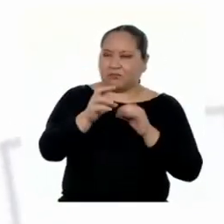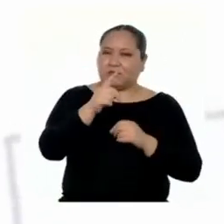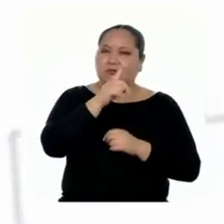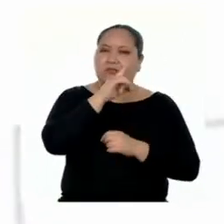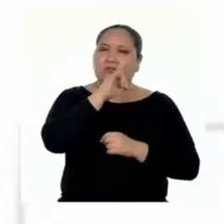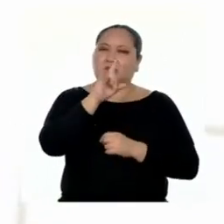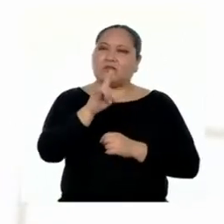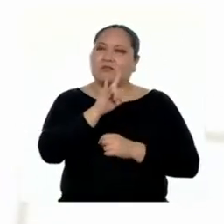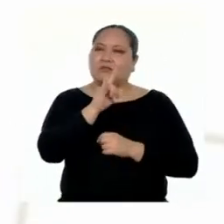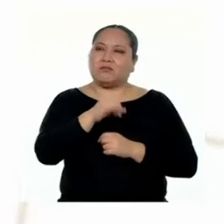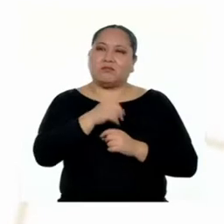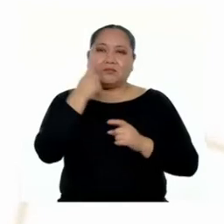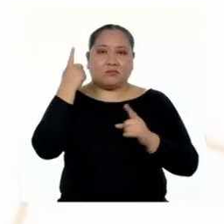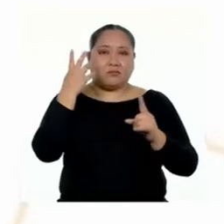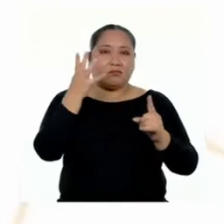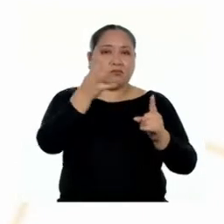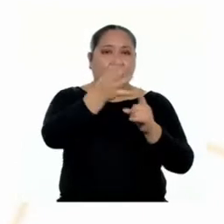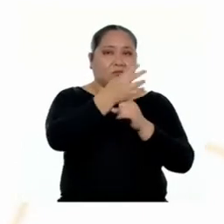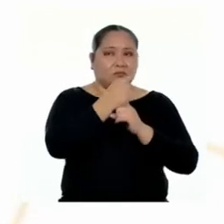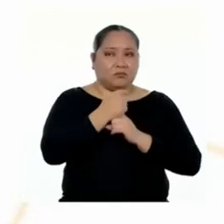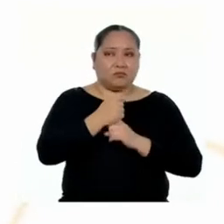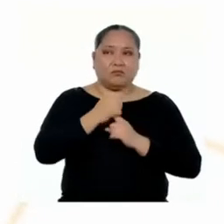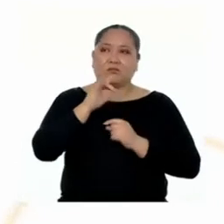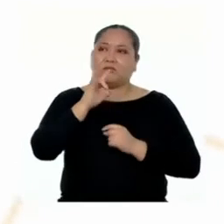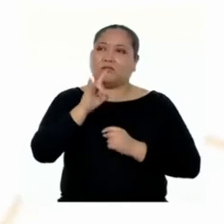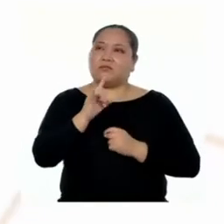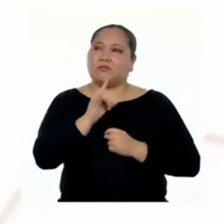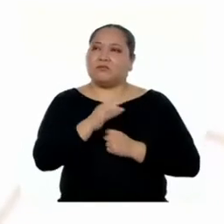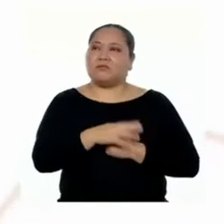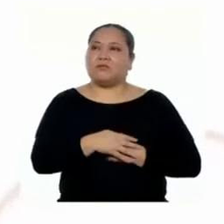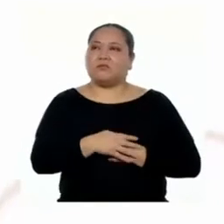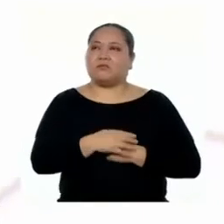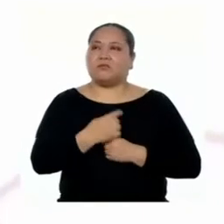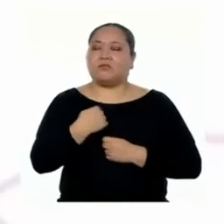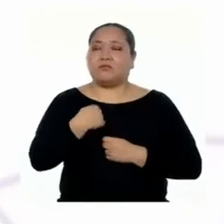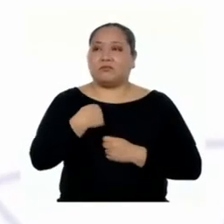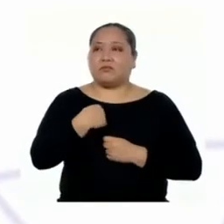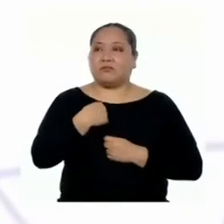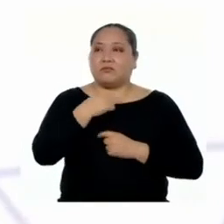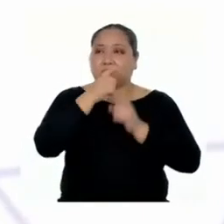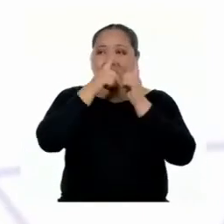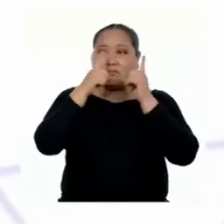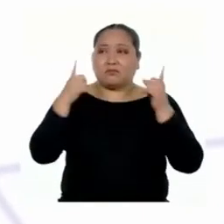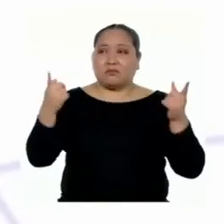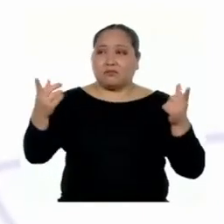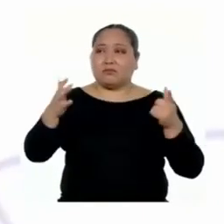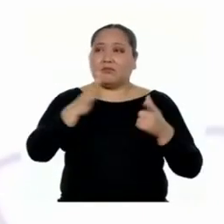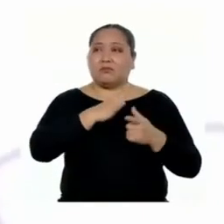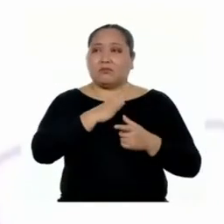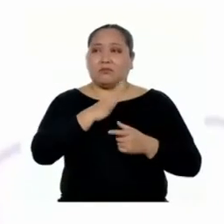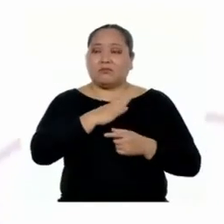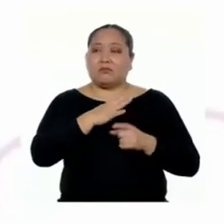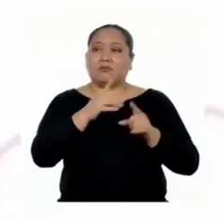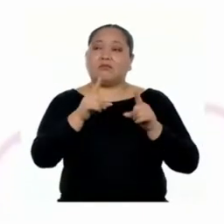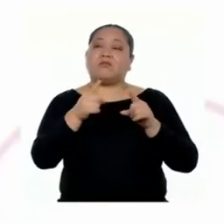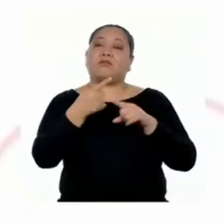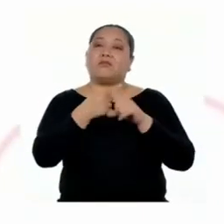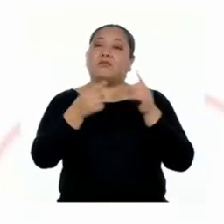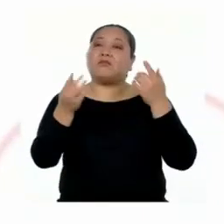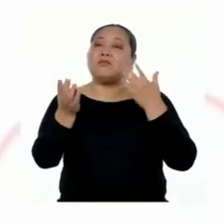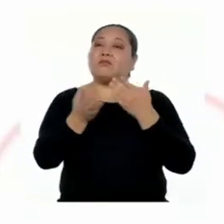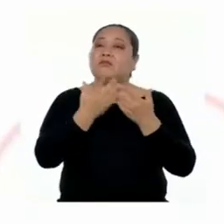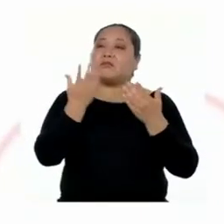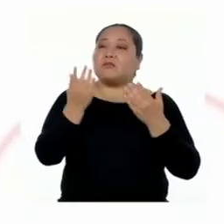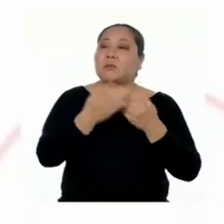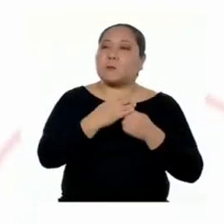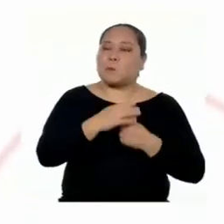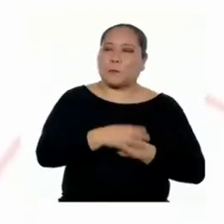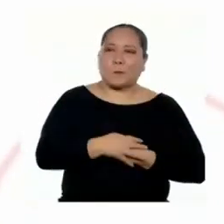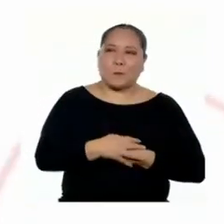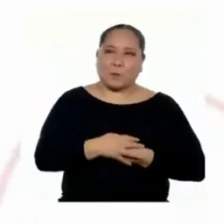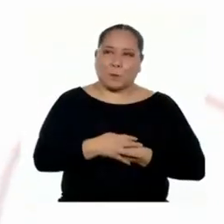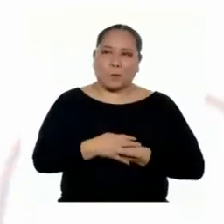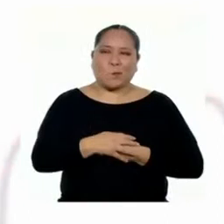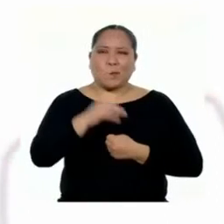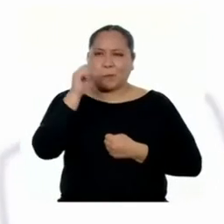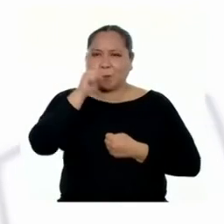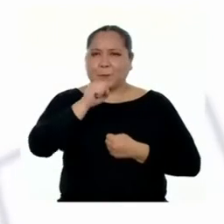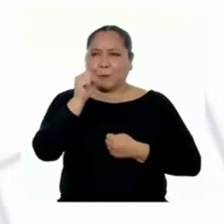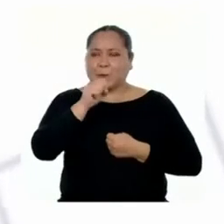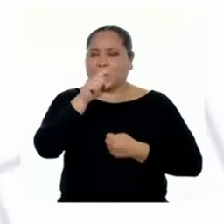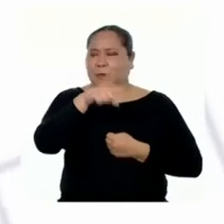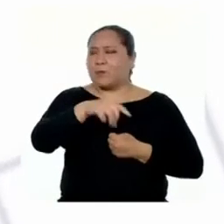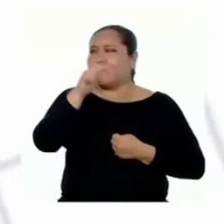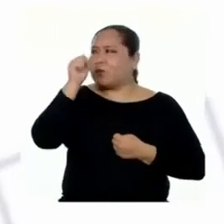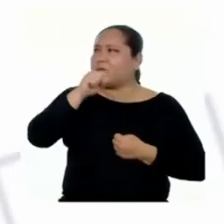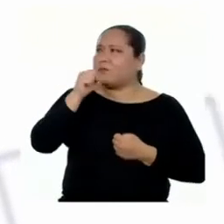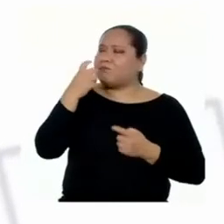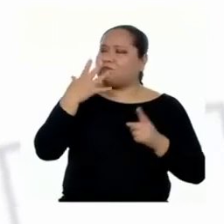objetivo? ¿Lo has conseguido? Me propuse usar un lenguaje formal y a la vez sencillo. Eh... sí.